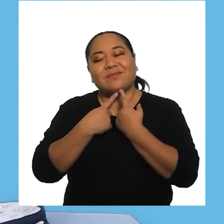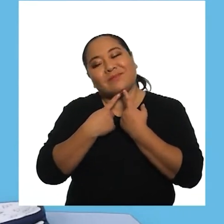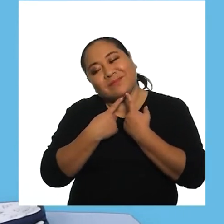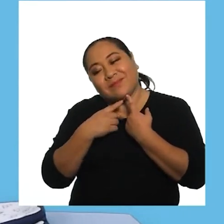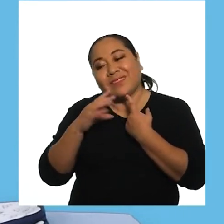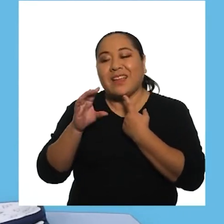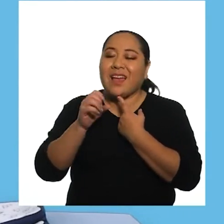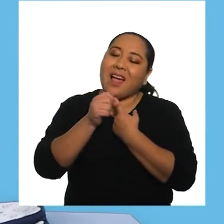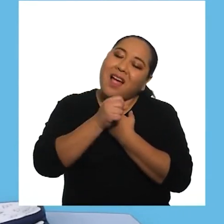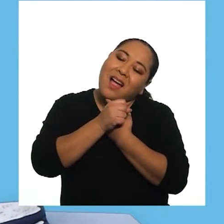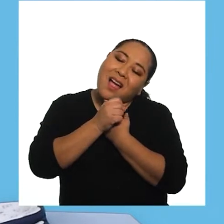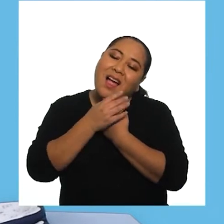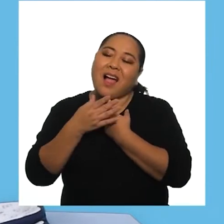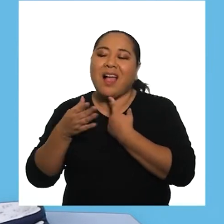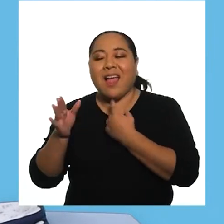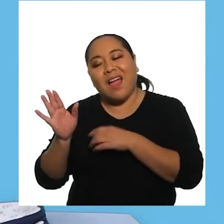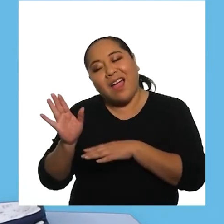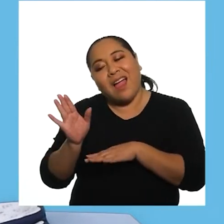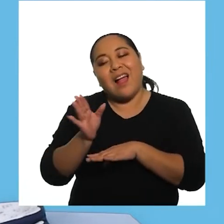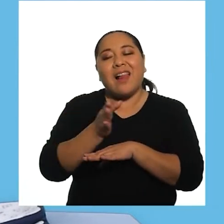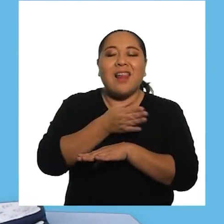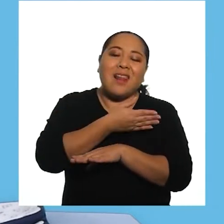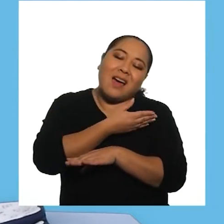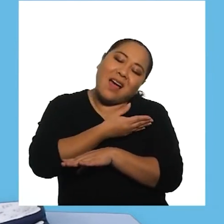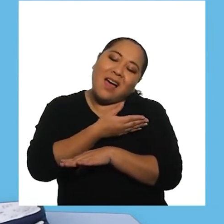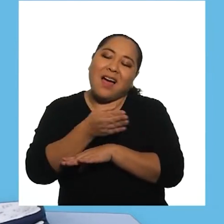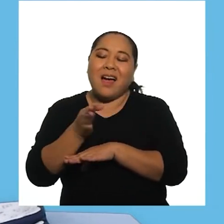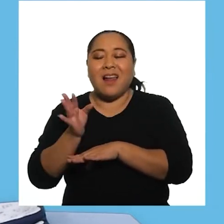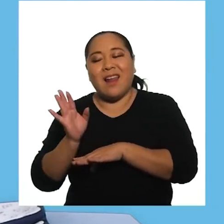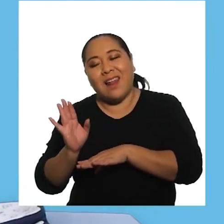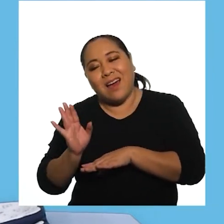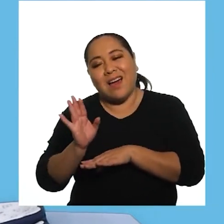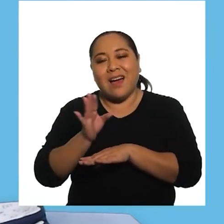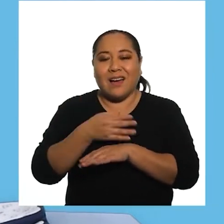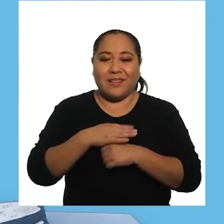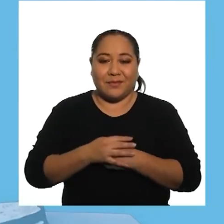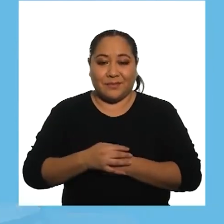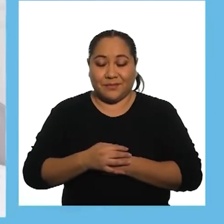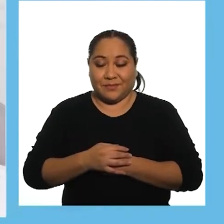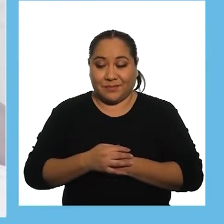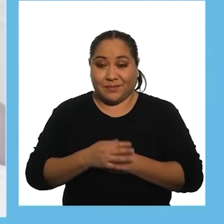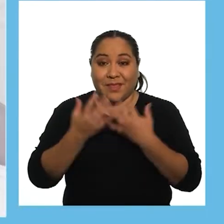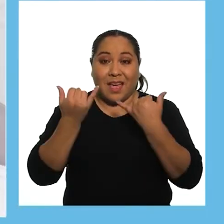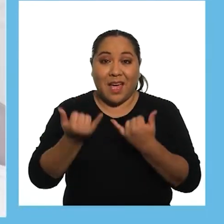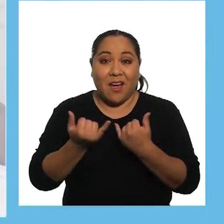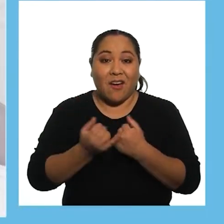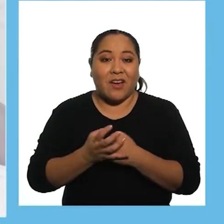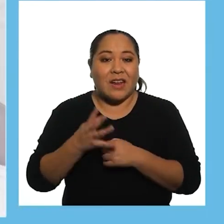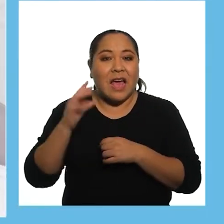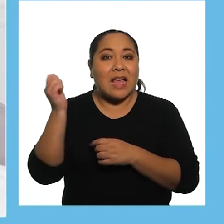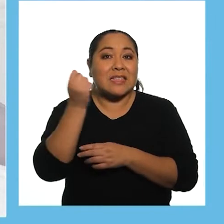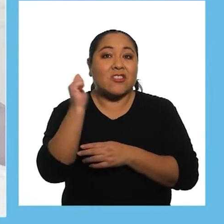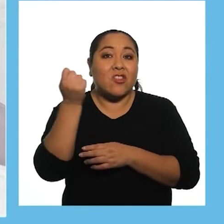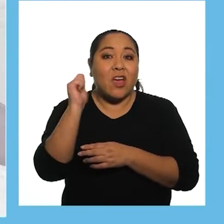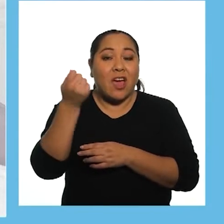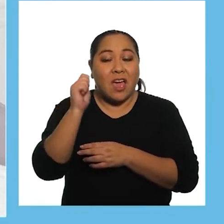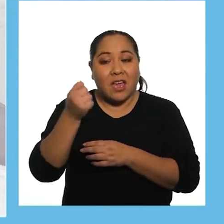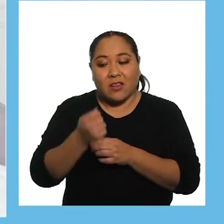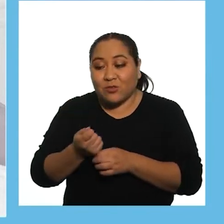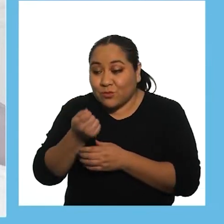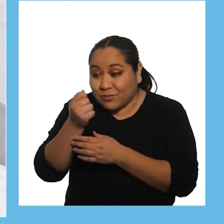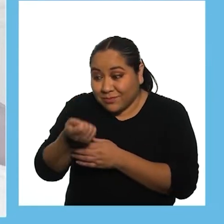uno y otro lado, siguiendo el ritmo de la melodía Ahora, toma el